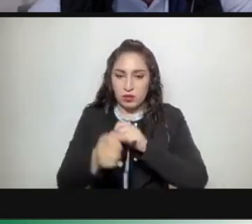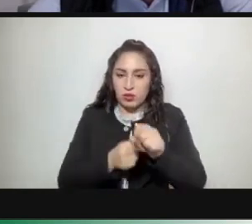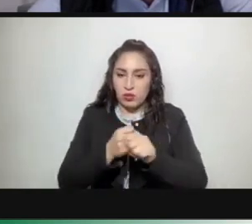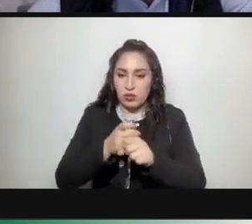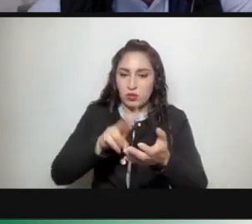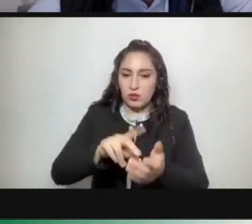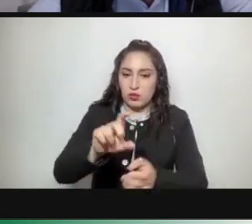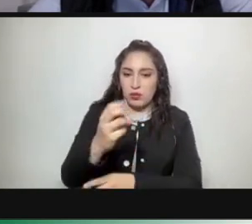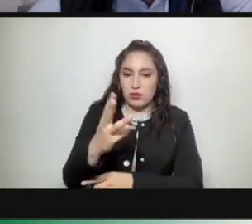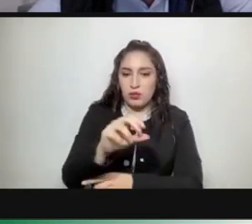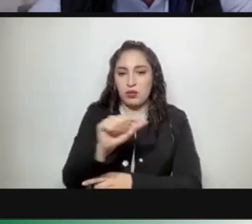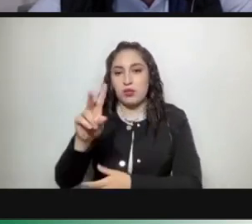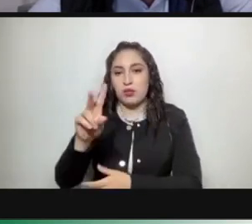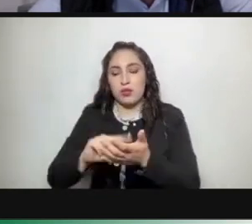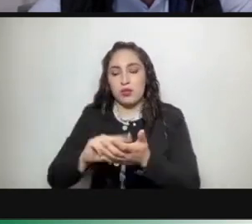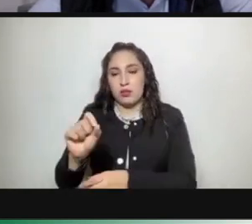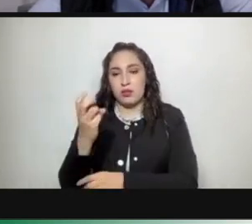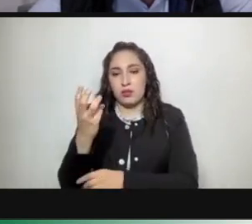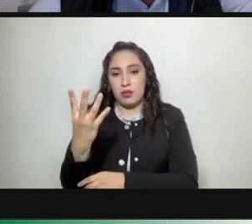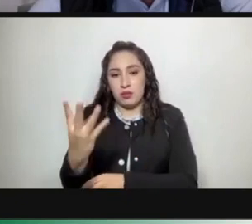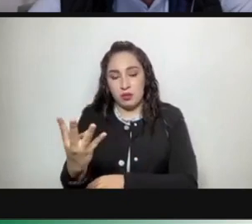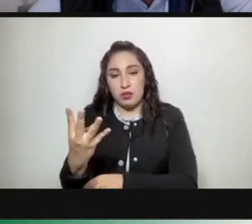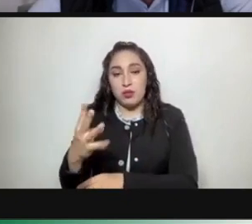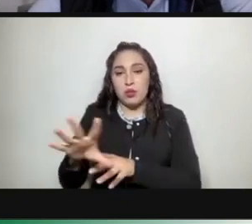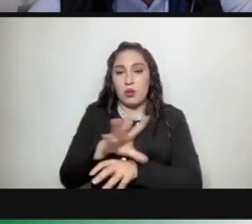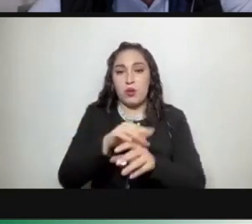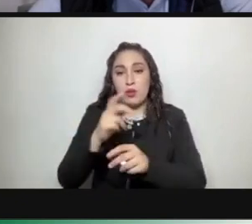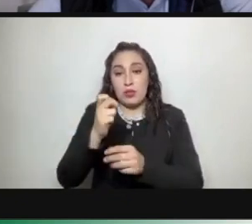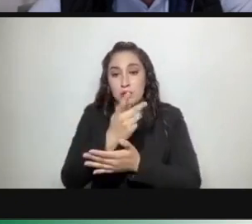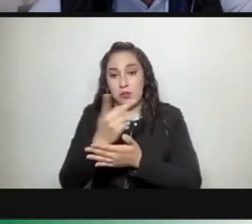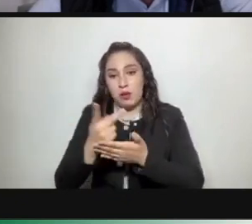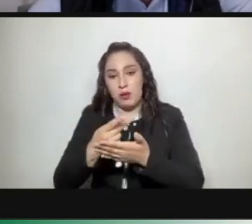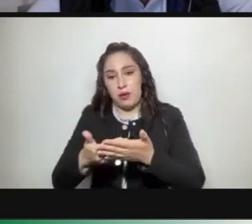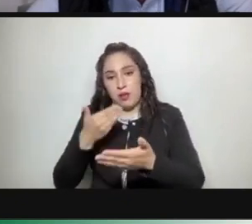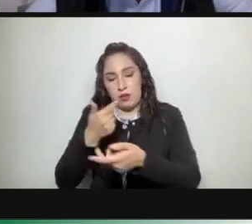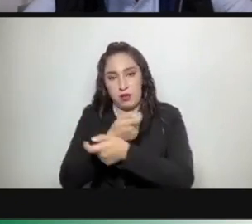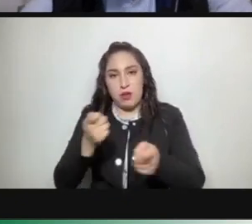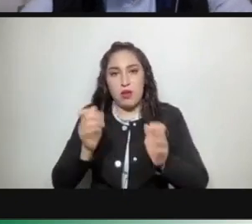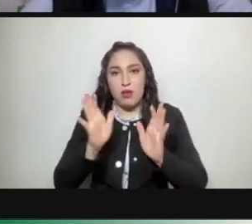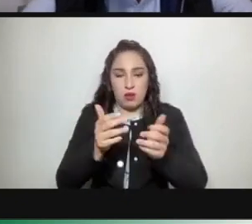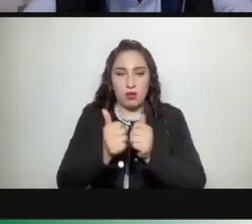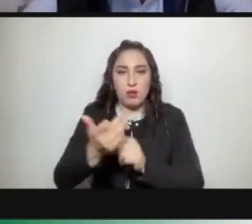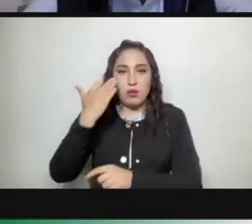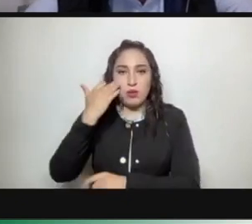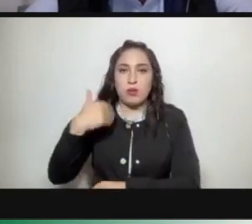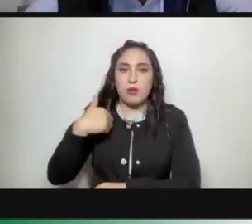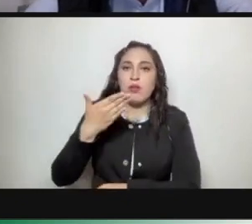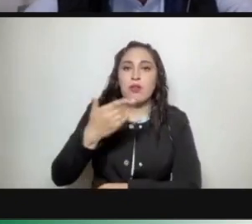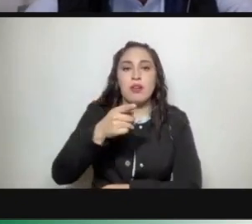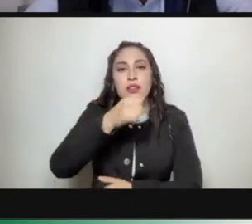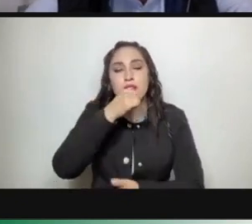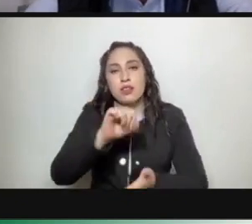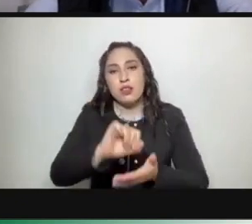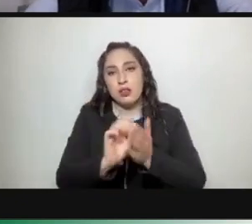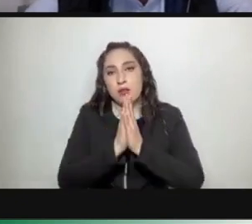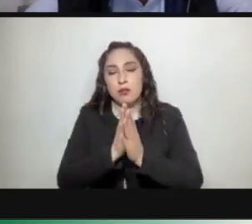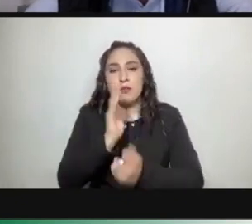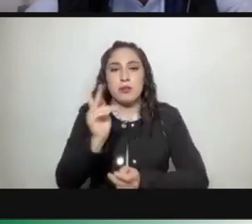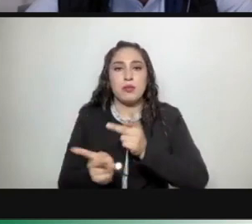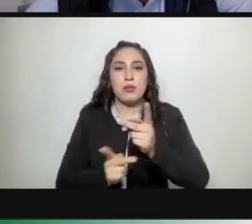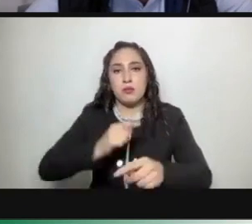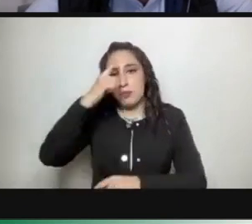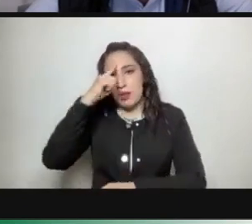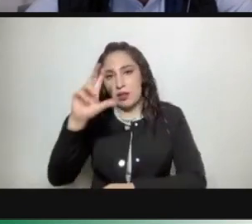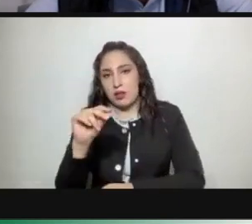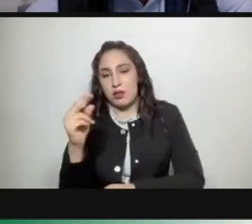la comisión de salud. Toda vez que dicho programa ha sido enviado con oportunidad solicitó al diputado secretario se dispense la lectura del